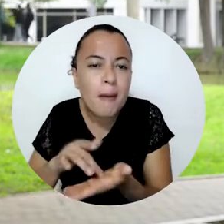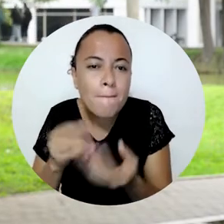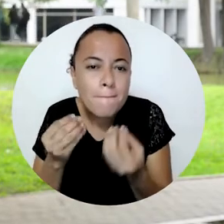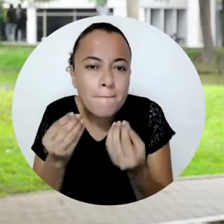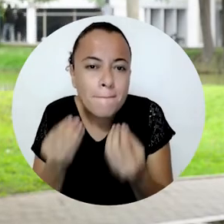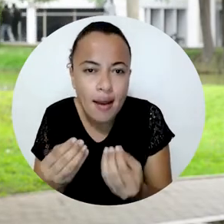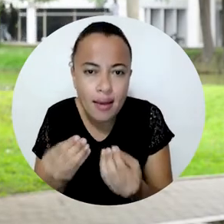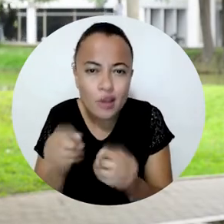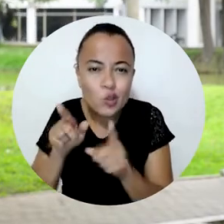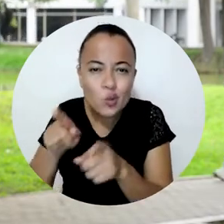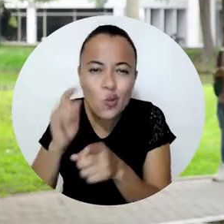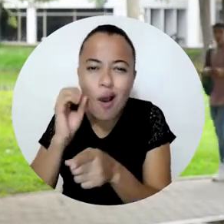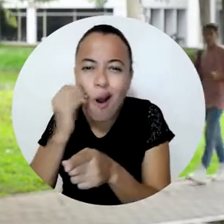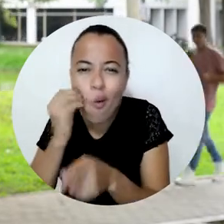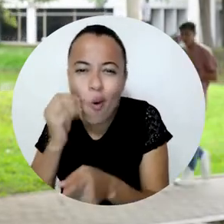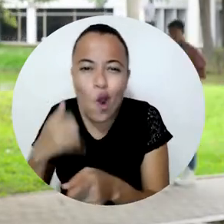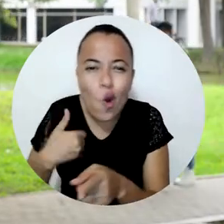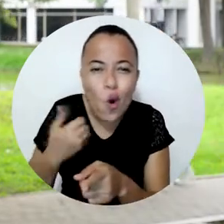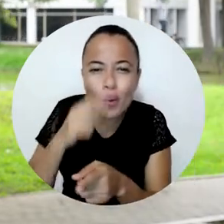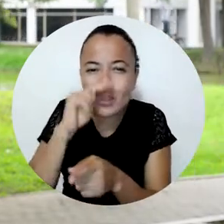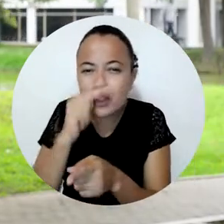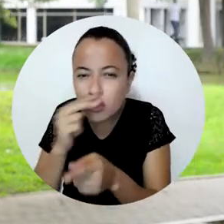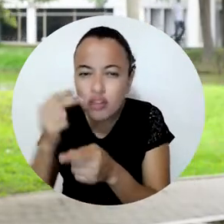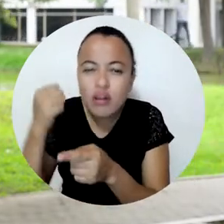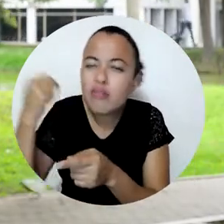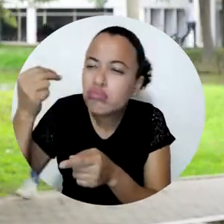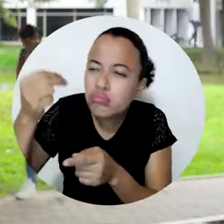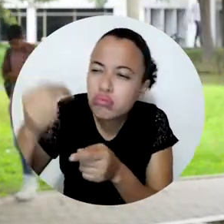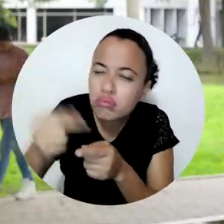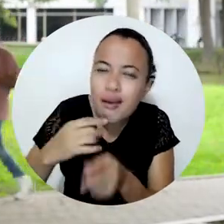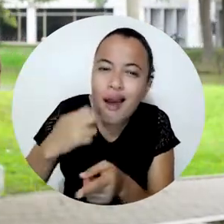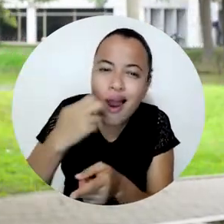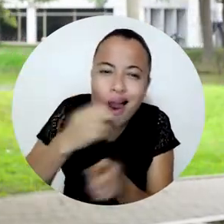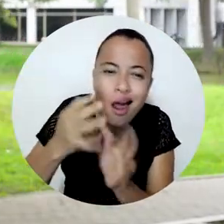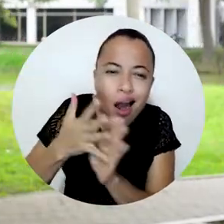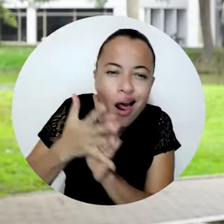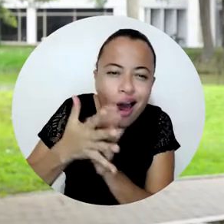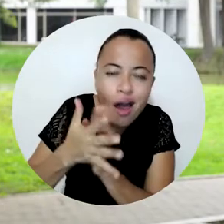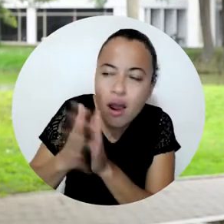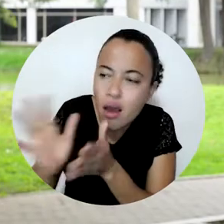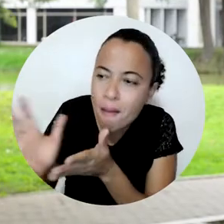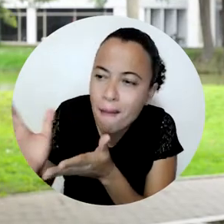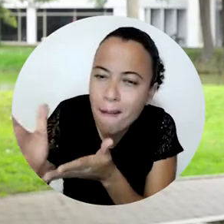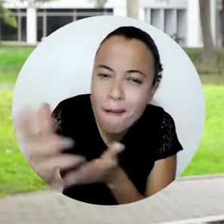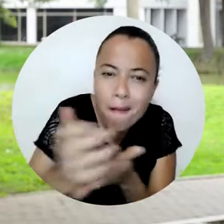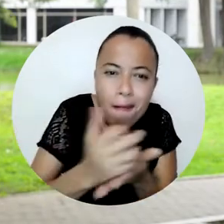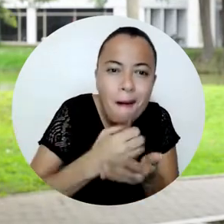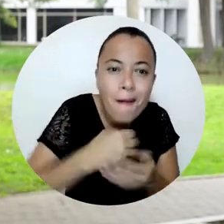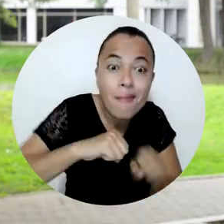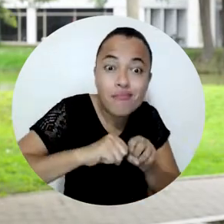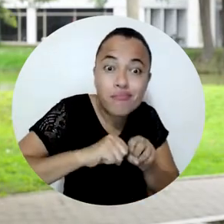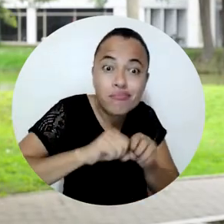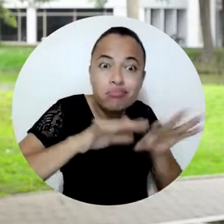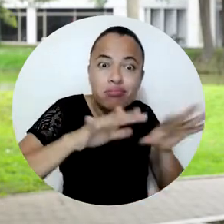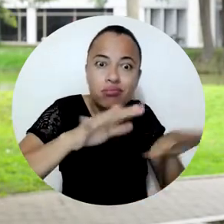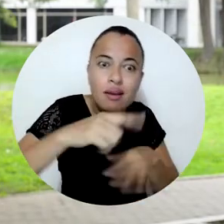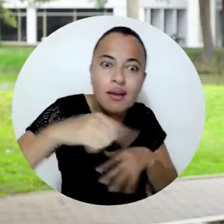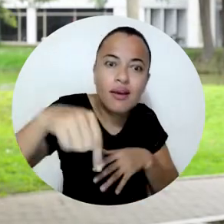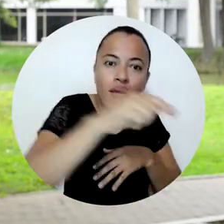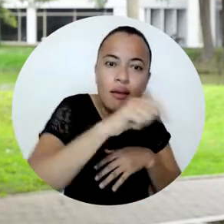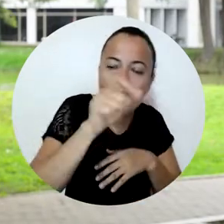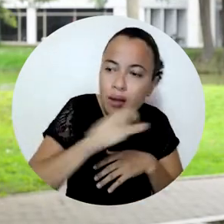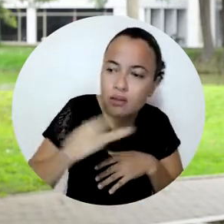haciendo presencia para rescatar esas historias que tienen que contar nuestros abuelos, nuestros jóvenes, nuestros niños,